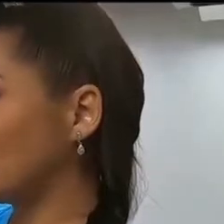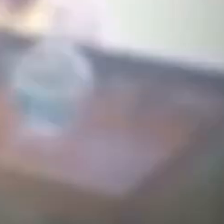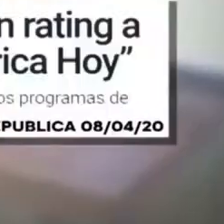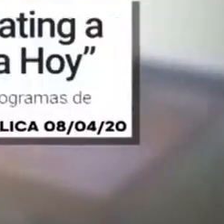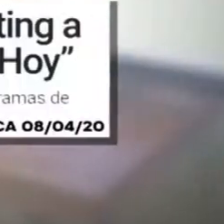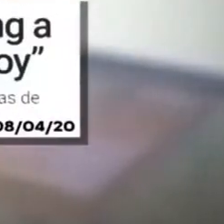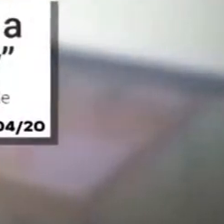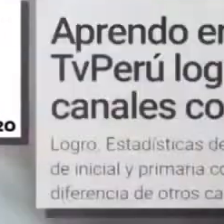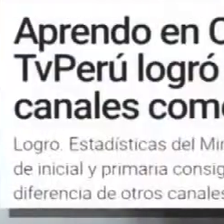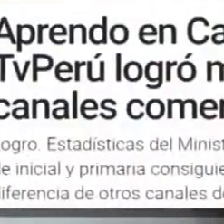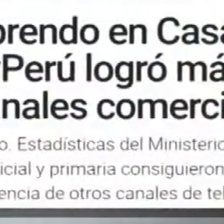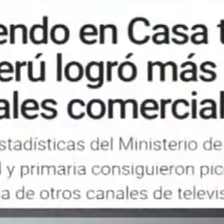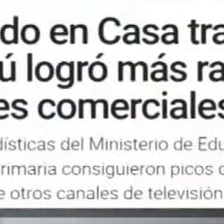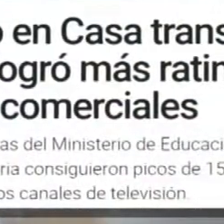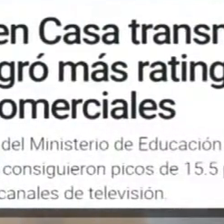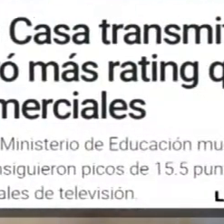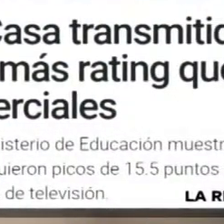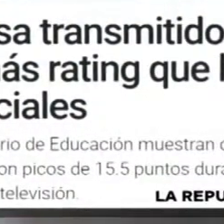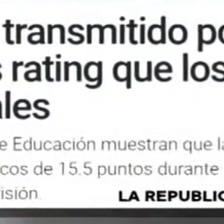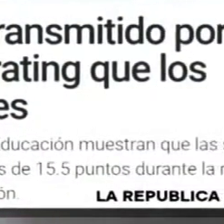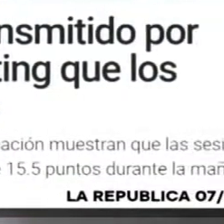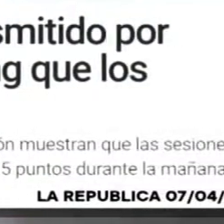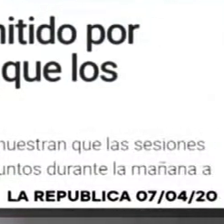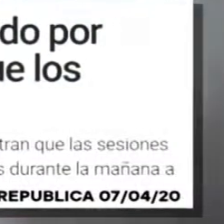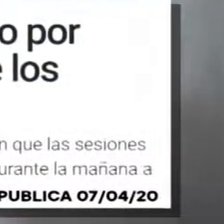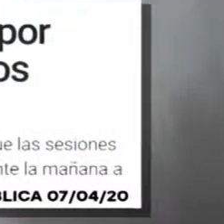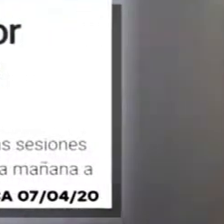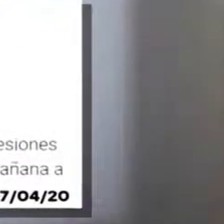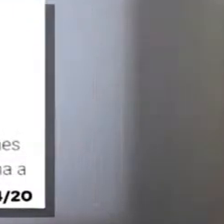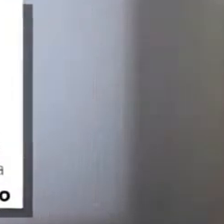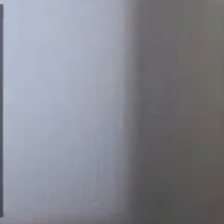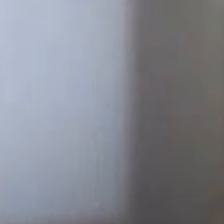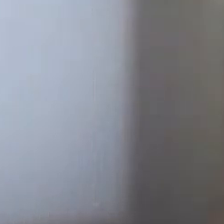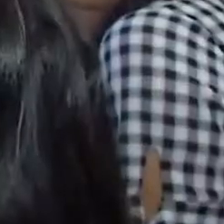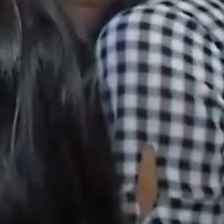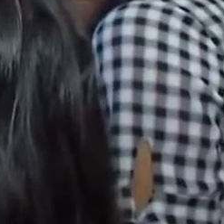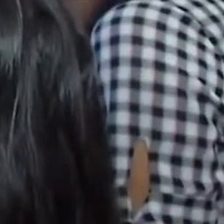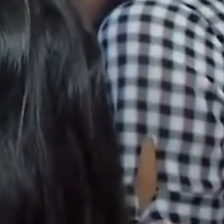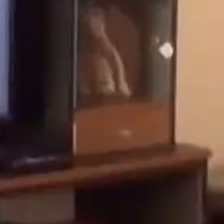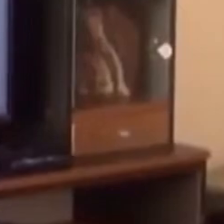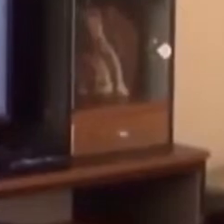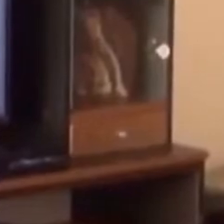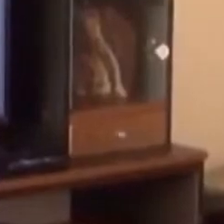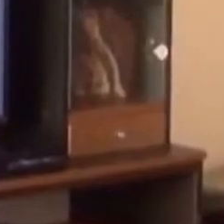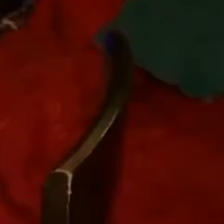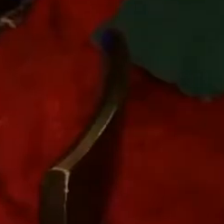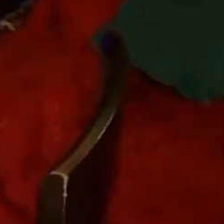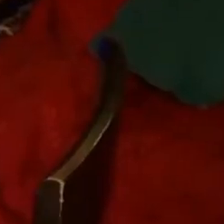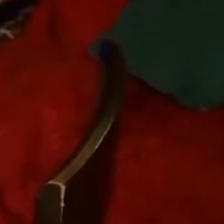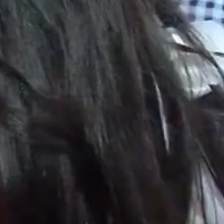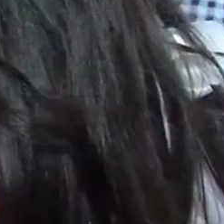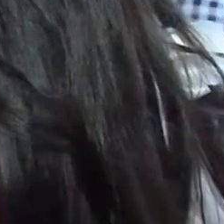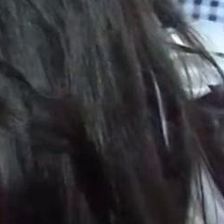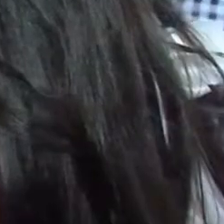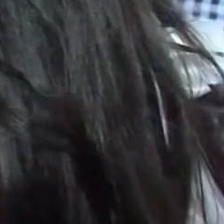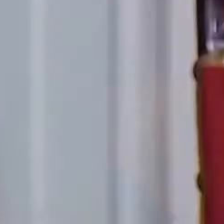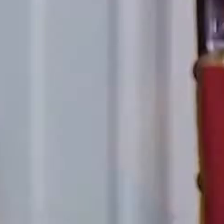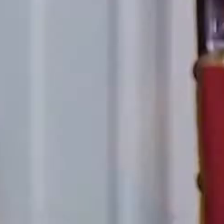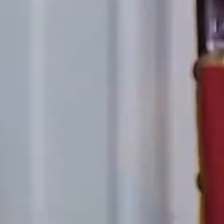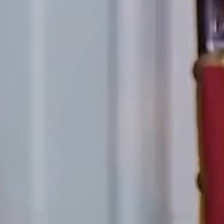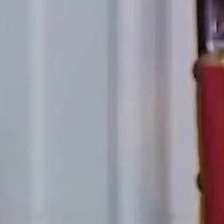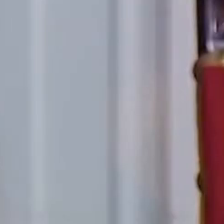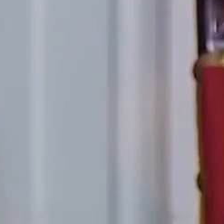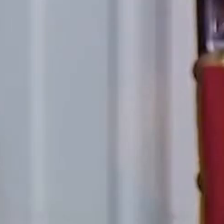ciudadano. Los altos niveles de sintonía alcanzados nos alientan a consolidar esta gran iniciativa del Estado peruano.